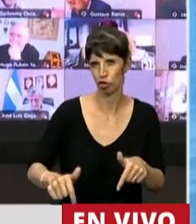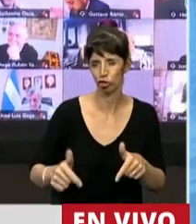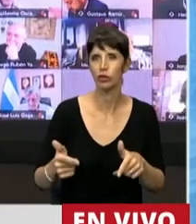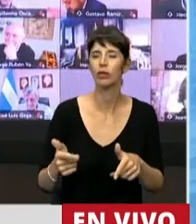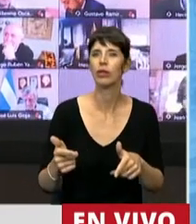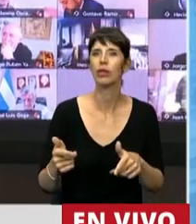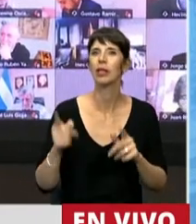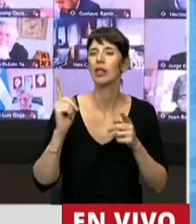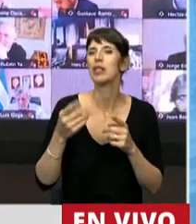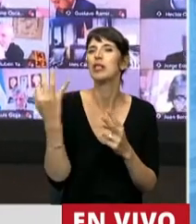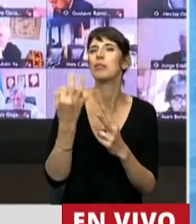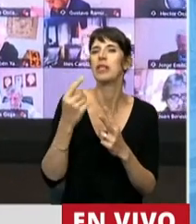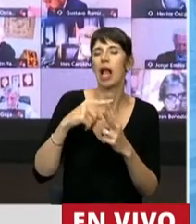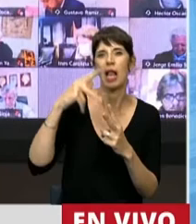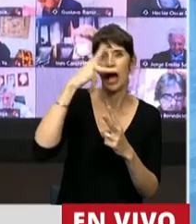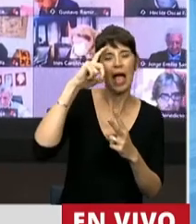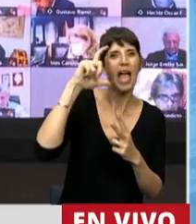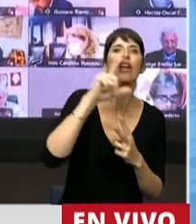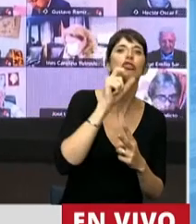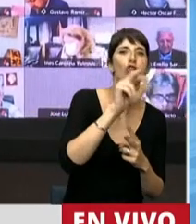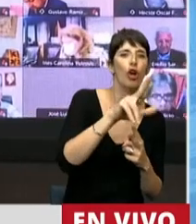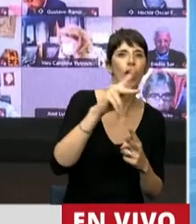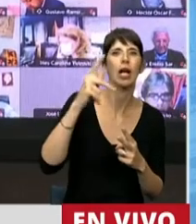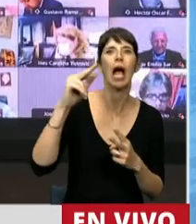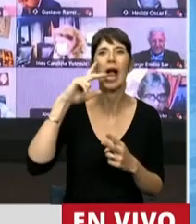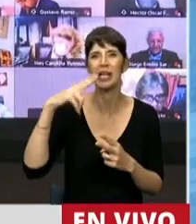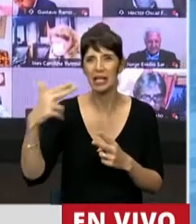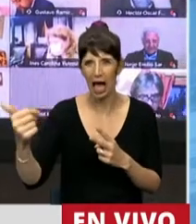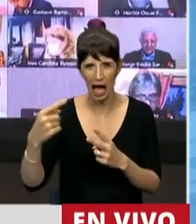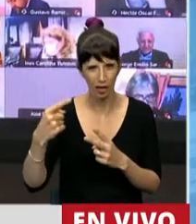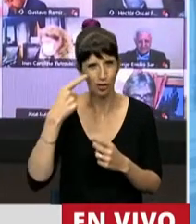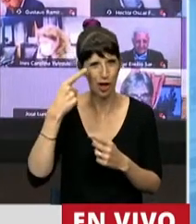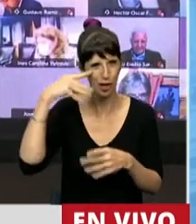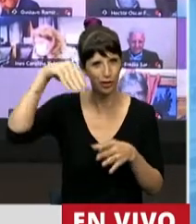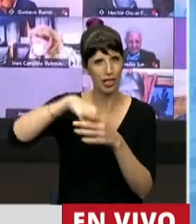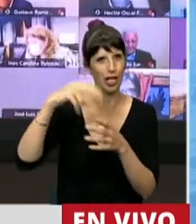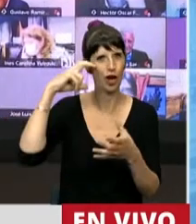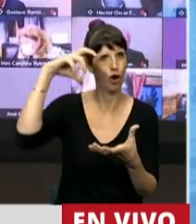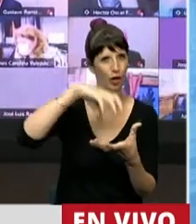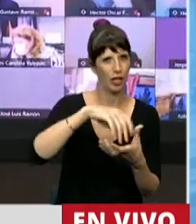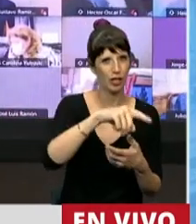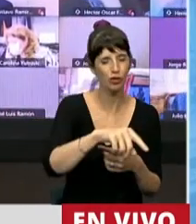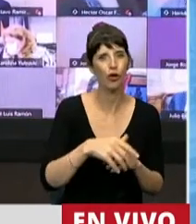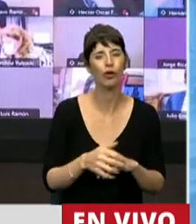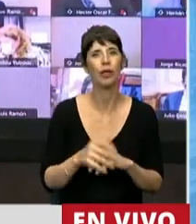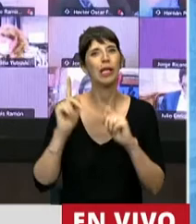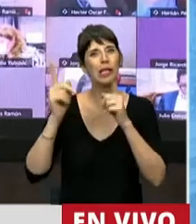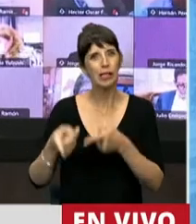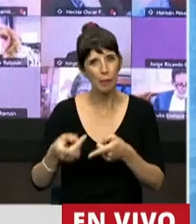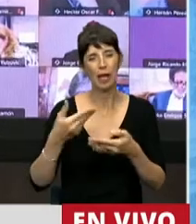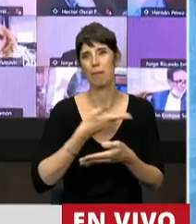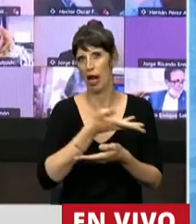afecto para Héctor y Karina, que son dos amigos que me han regalado este paso por el Congreso, y haciéndolo extensivo también a los